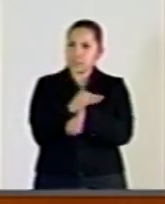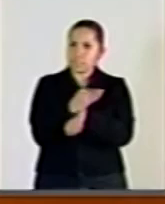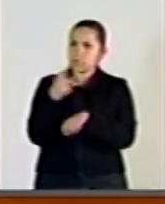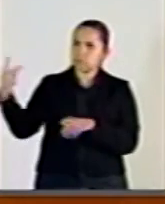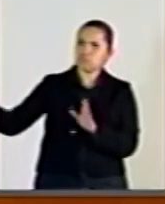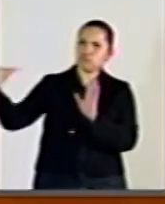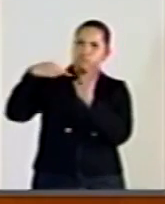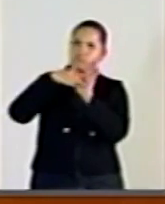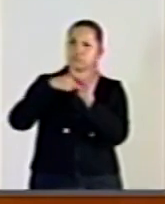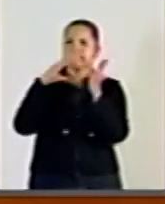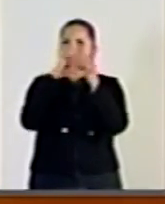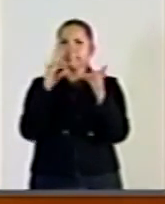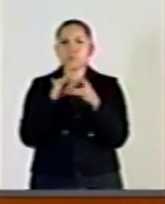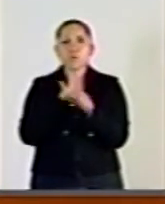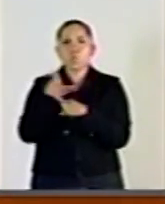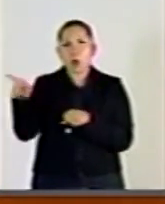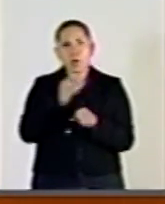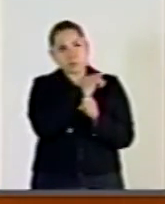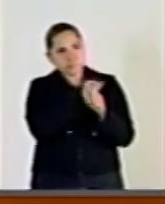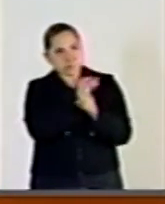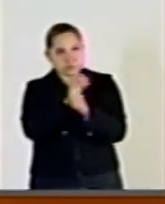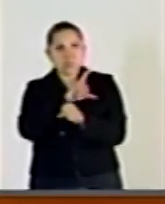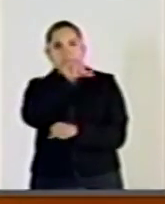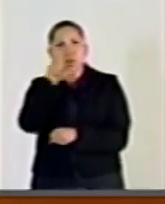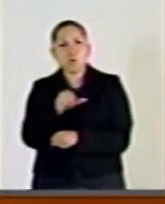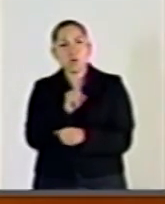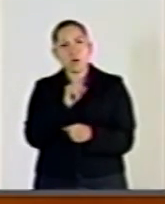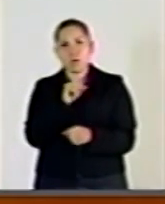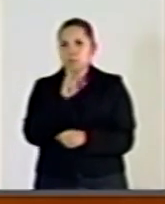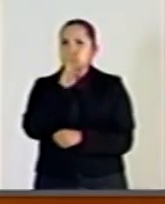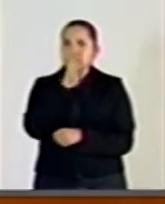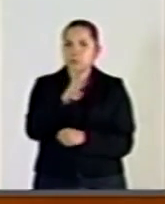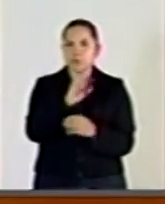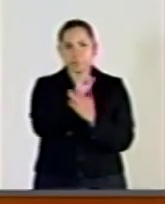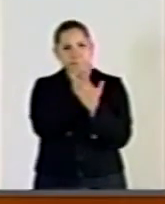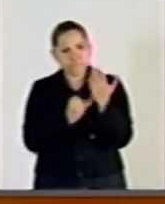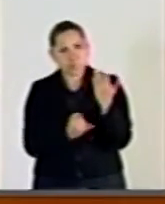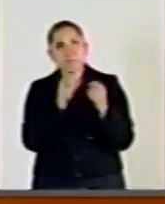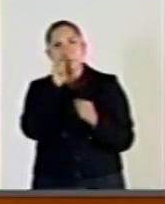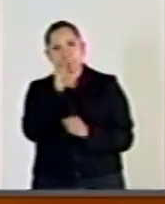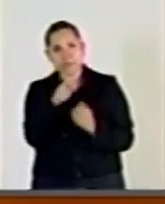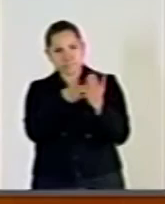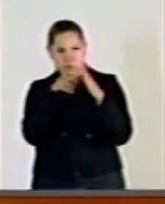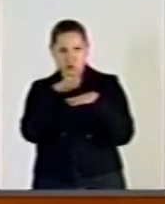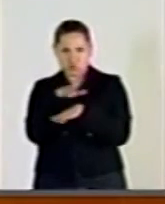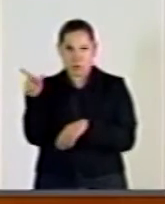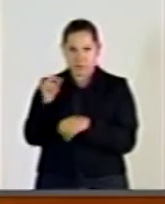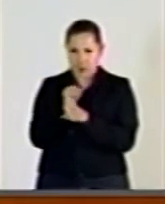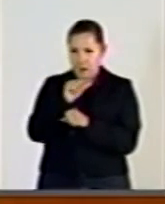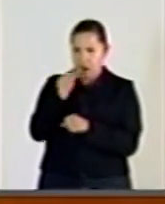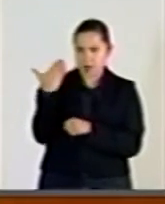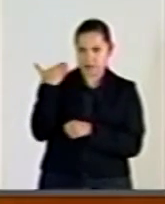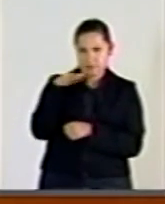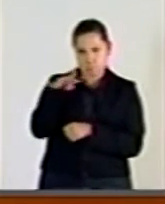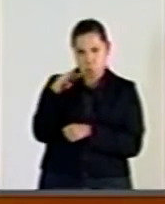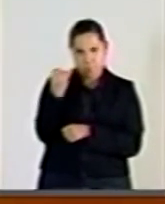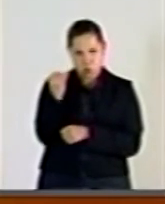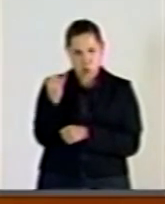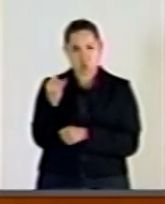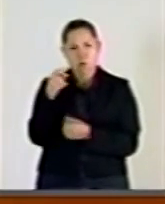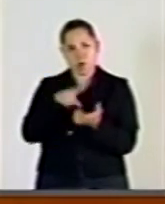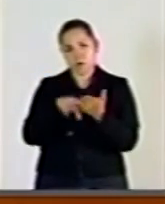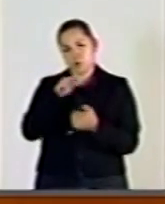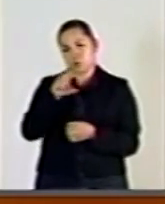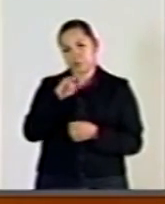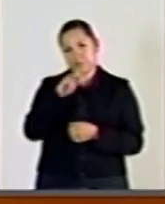las investigaciones derivadas de los hechos de Nochistlán, Oaxaca, el pasado 19 de junio. Asimismo, invita